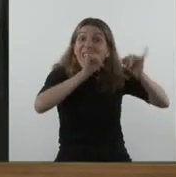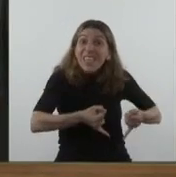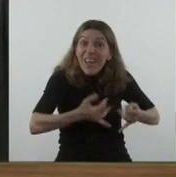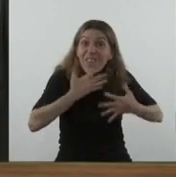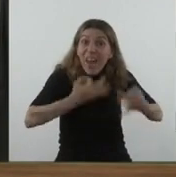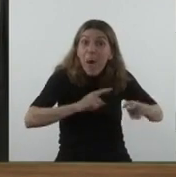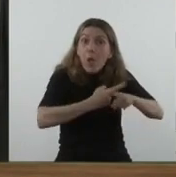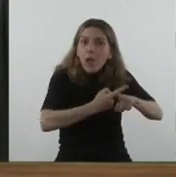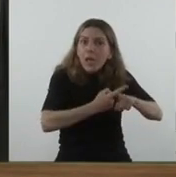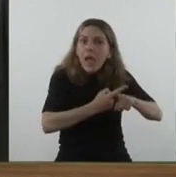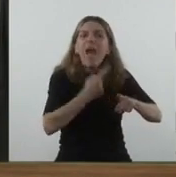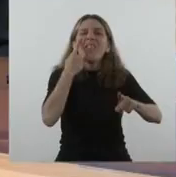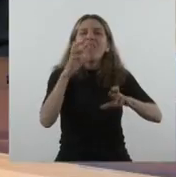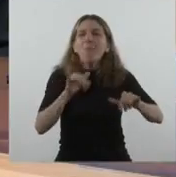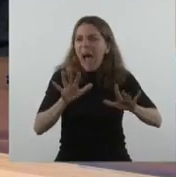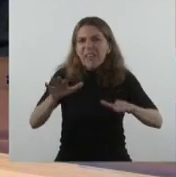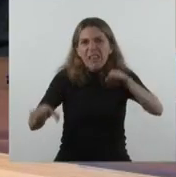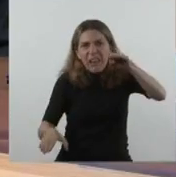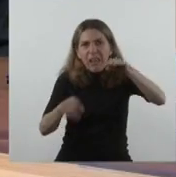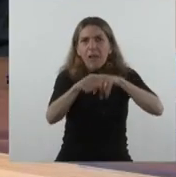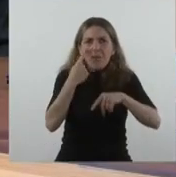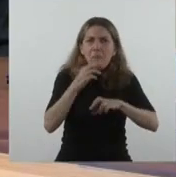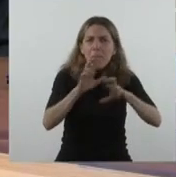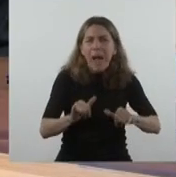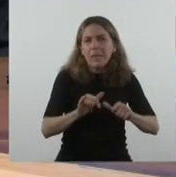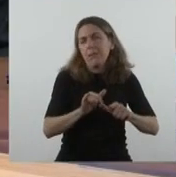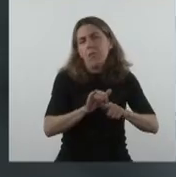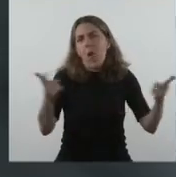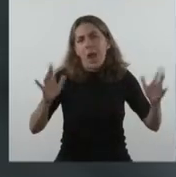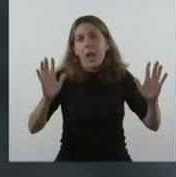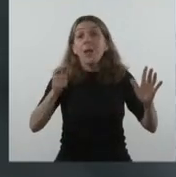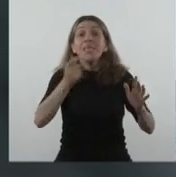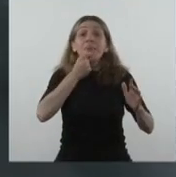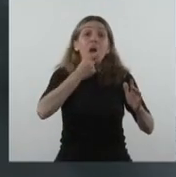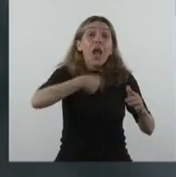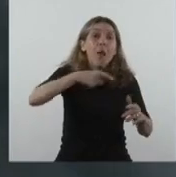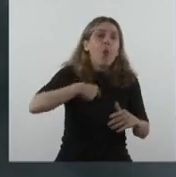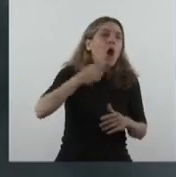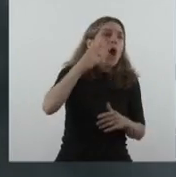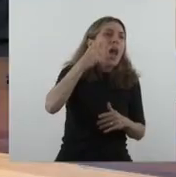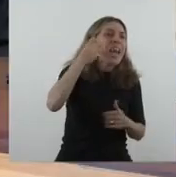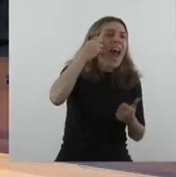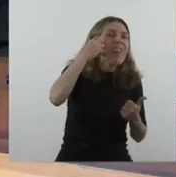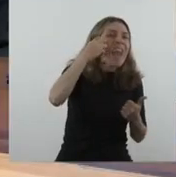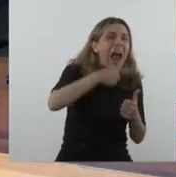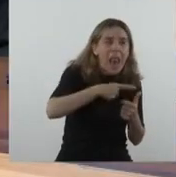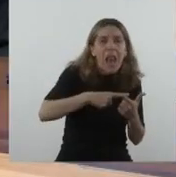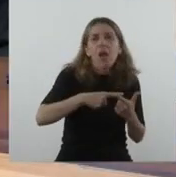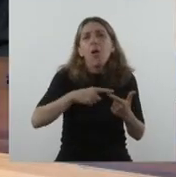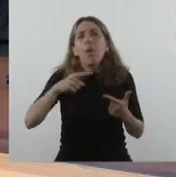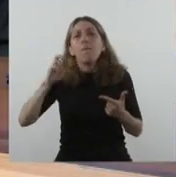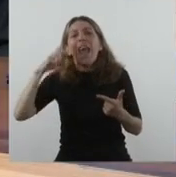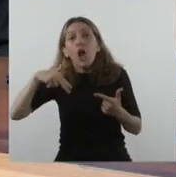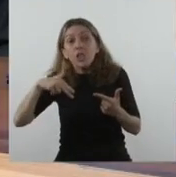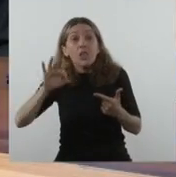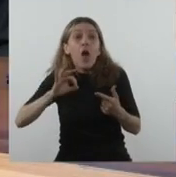tranquilo sabiendo que eso pasa, nadie. Y si somos peronistas o radicales de las características de Gerardo,